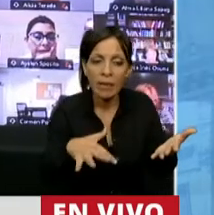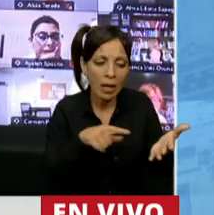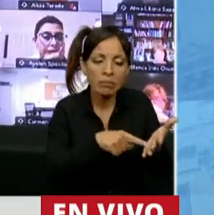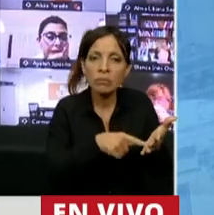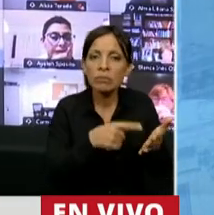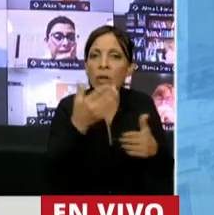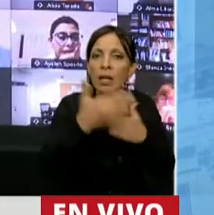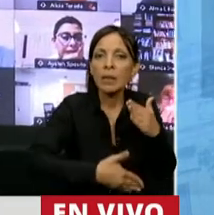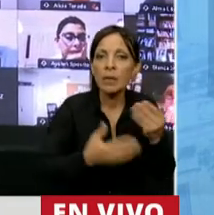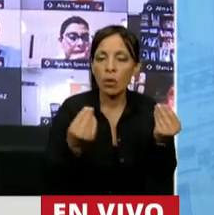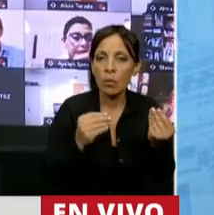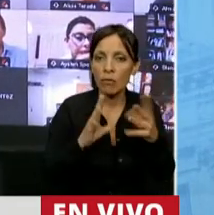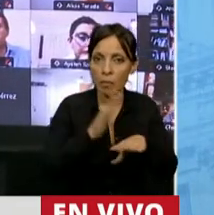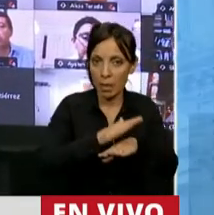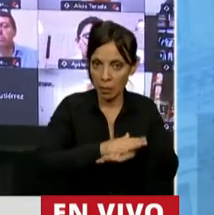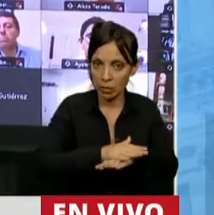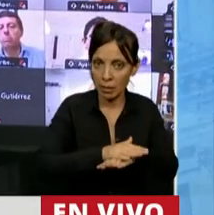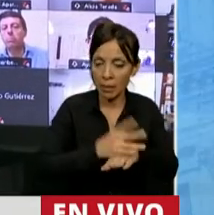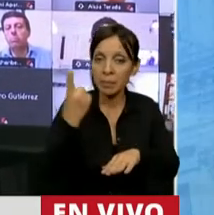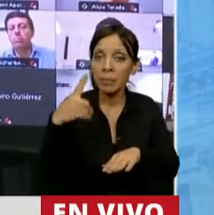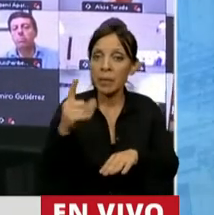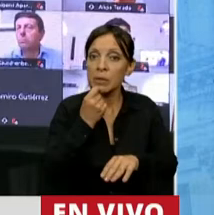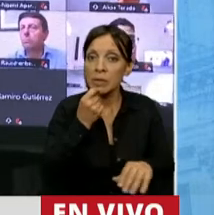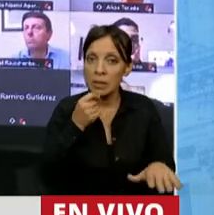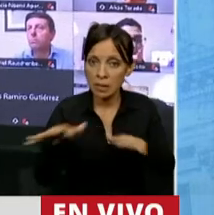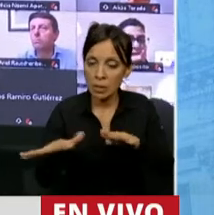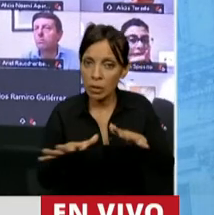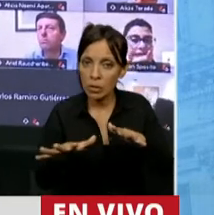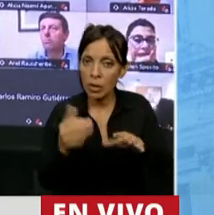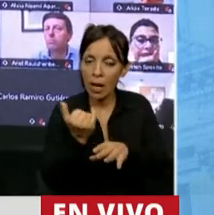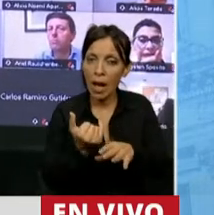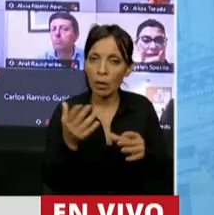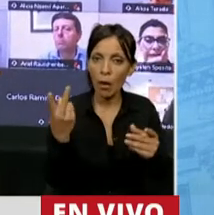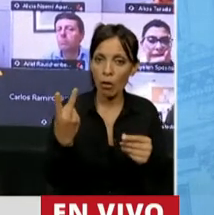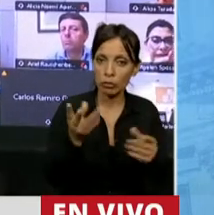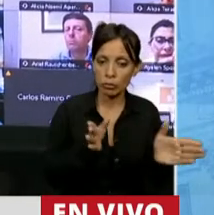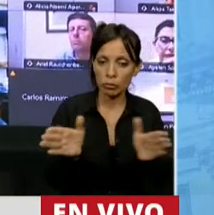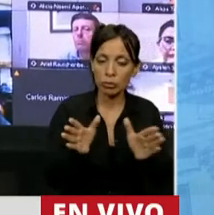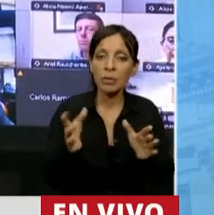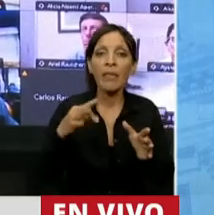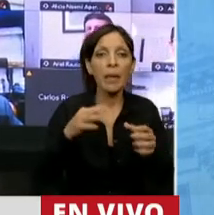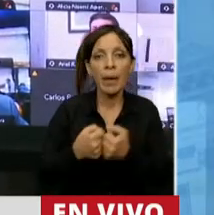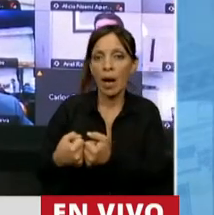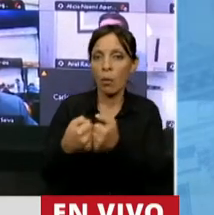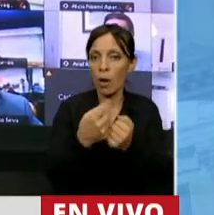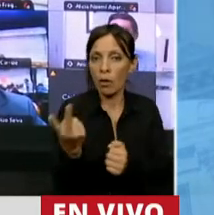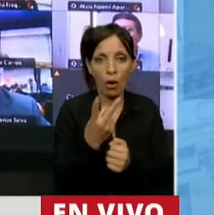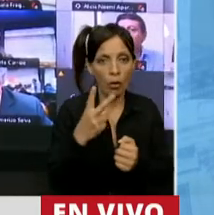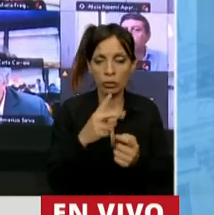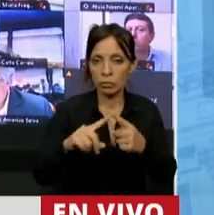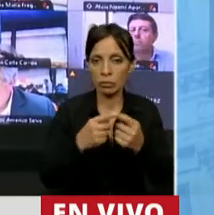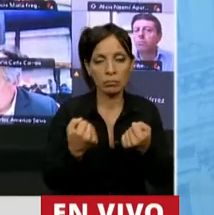responsabilidad. Pero cuando los actos son bilaterales, tiene que haber consenso de las dos partes.